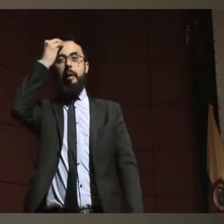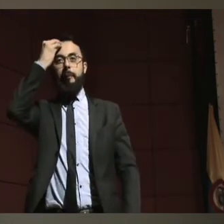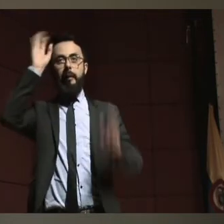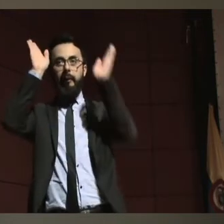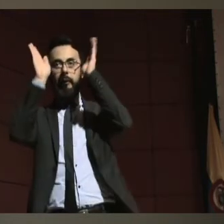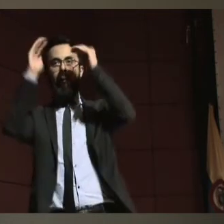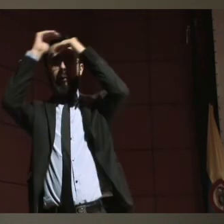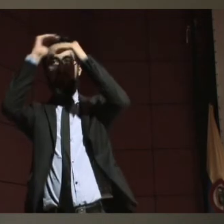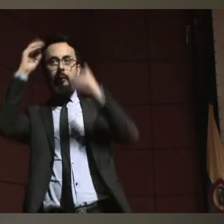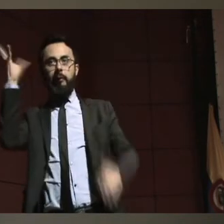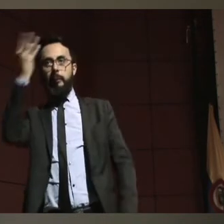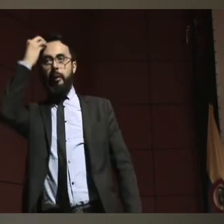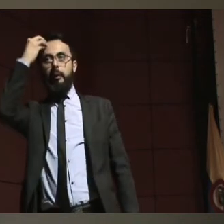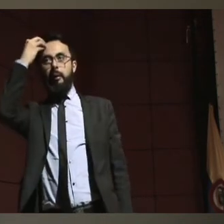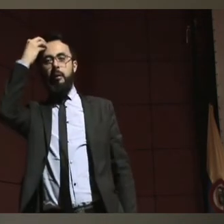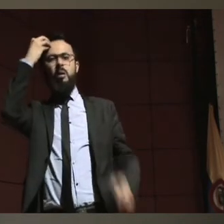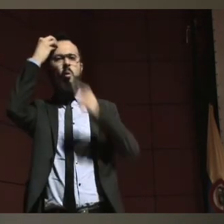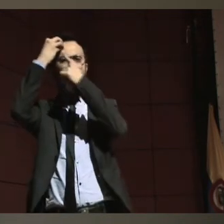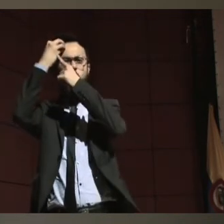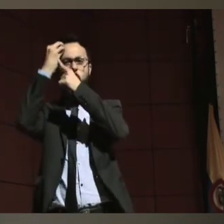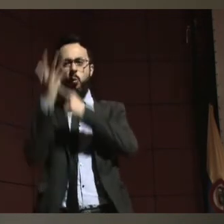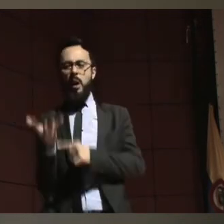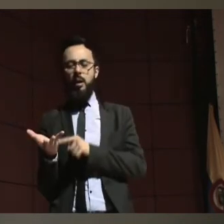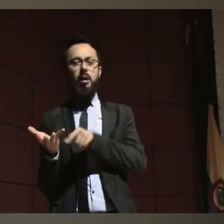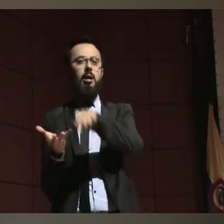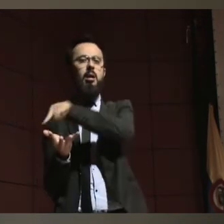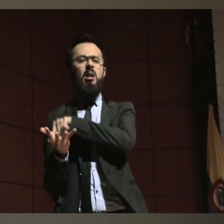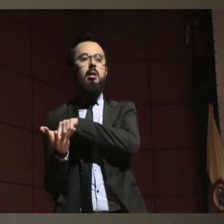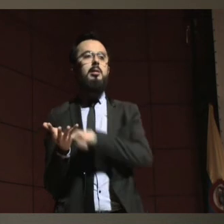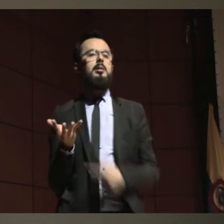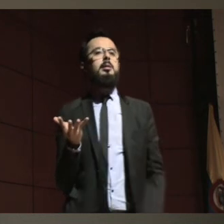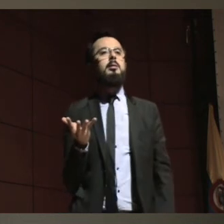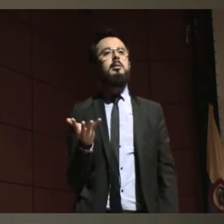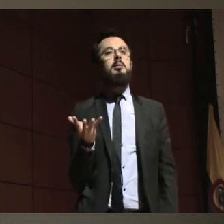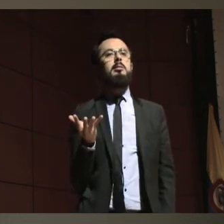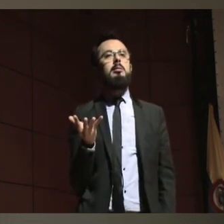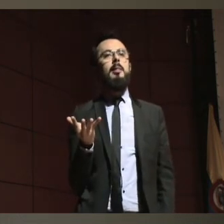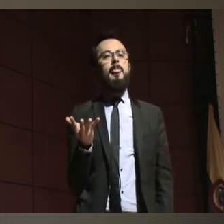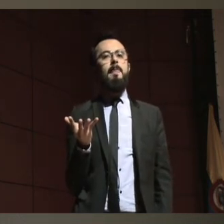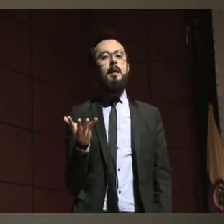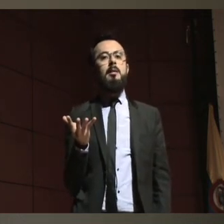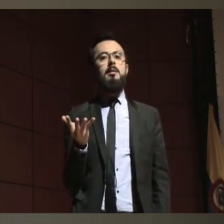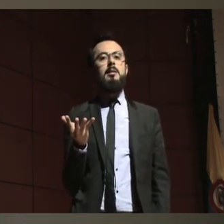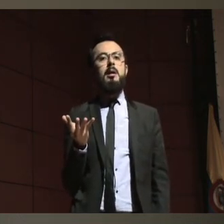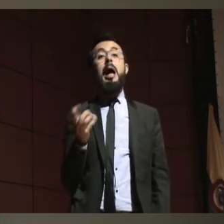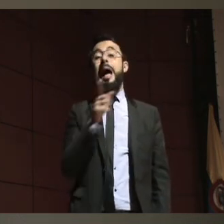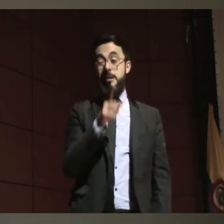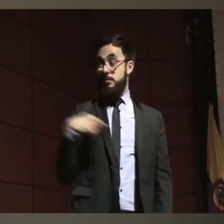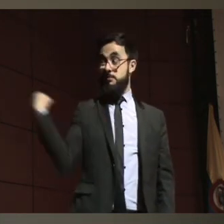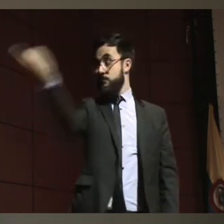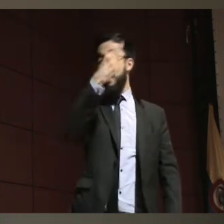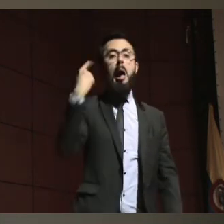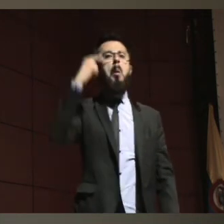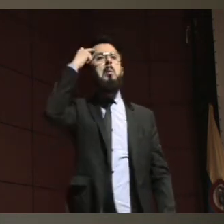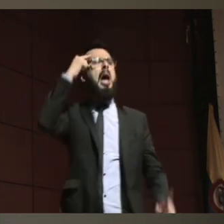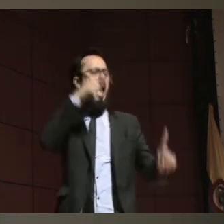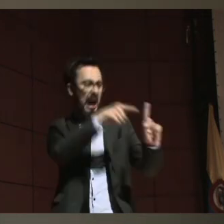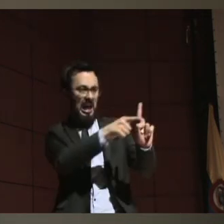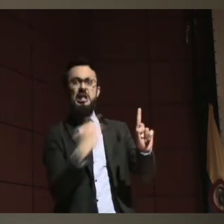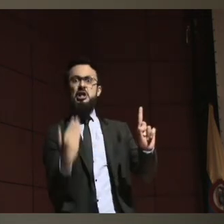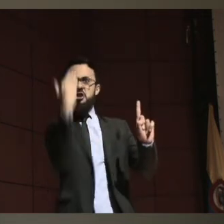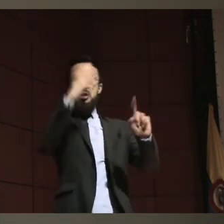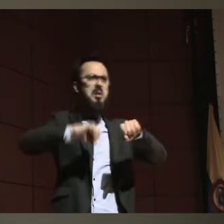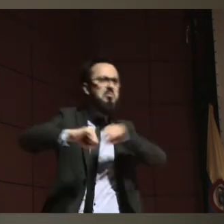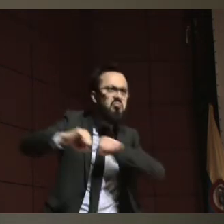Y el paradigma es que gracias a los apoyos vamos a lograr la funcionalidad de las personas y ahí no está el